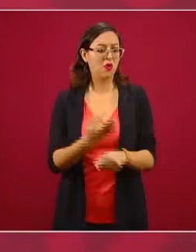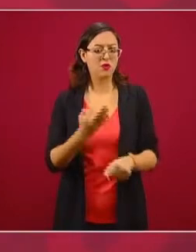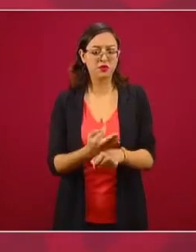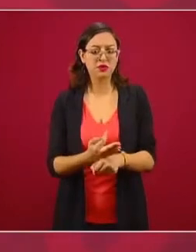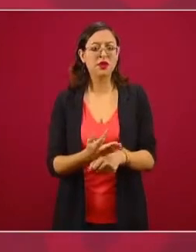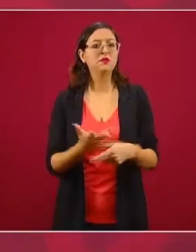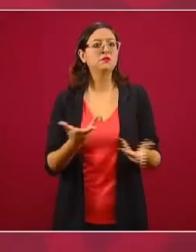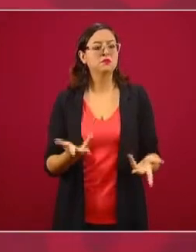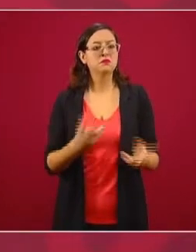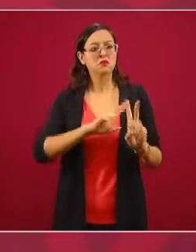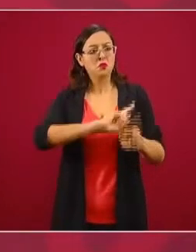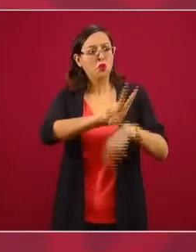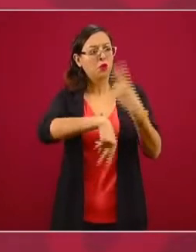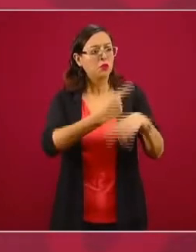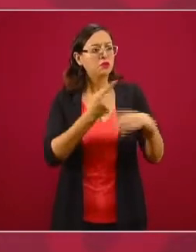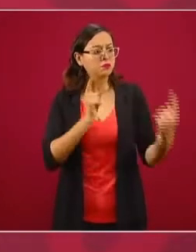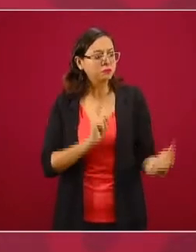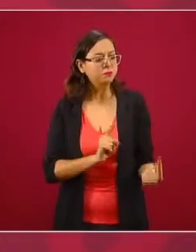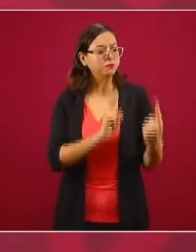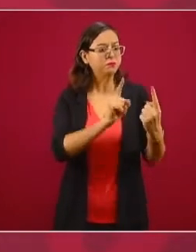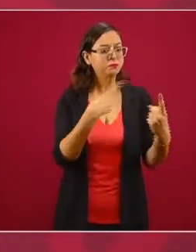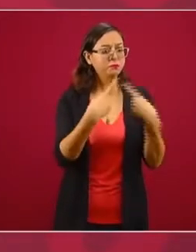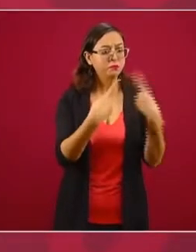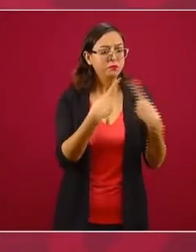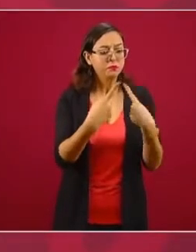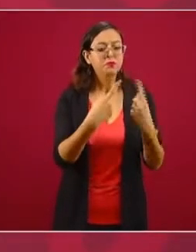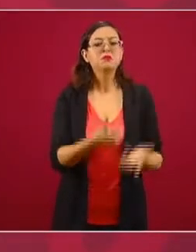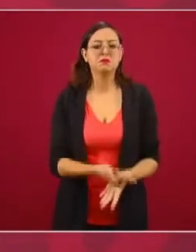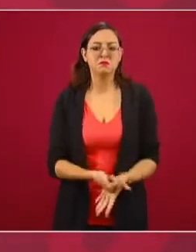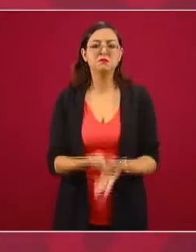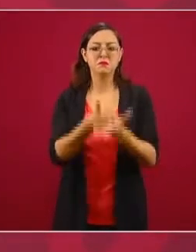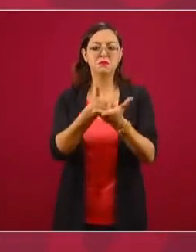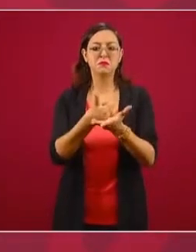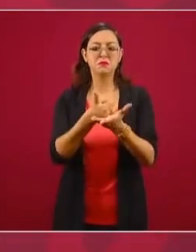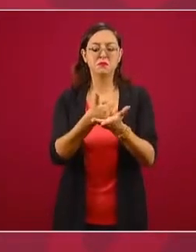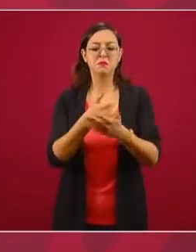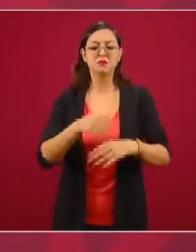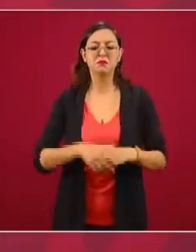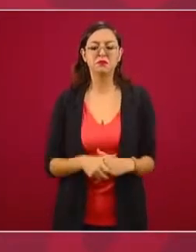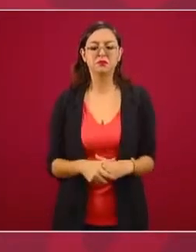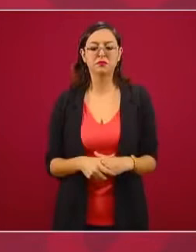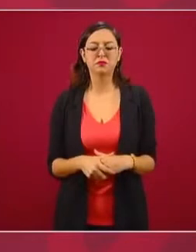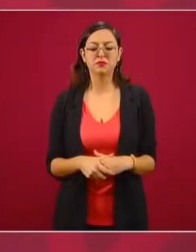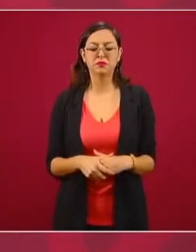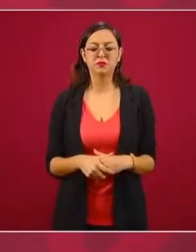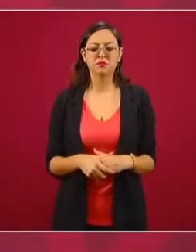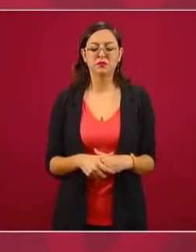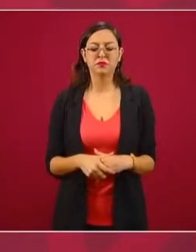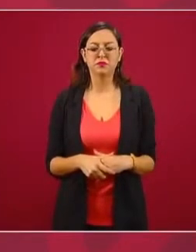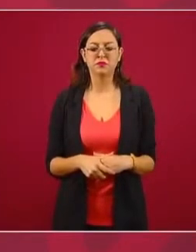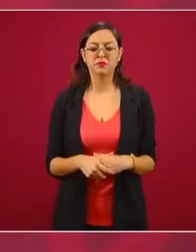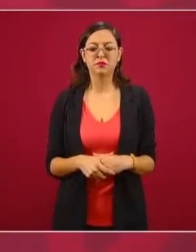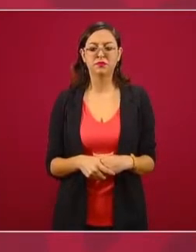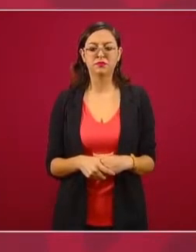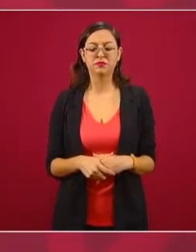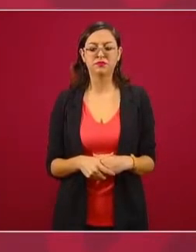ayuda. Y yo agradezco al presidente Trump que